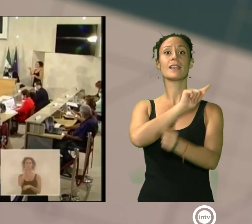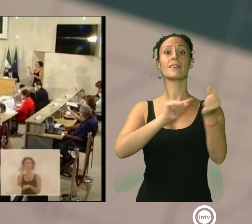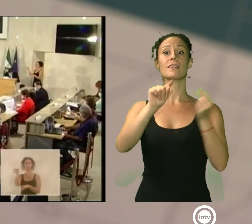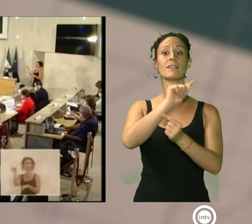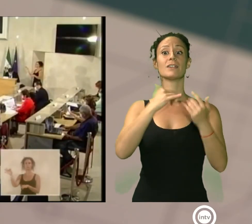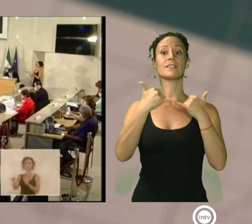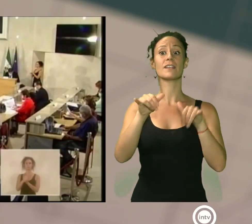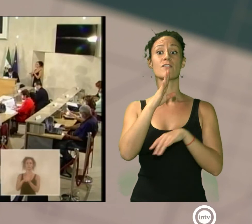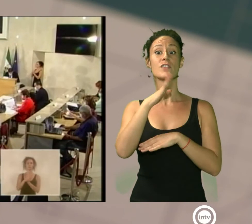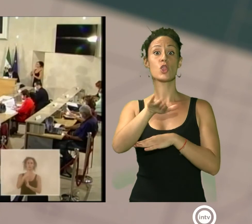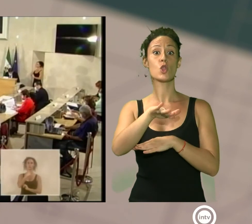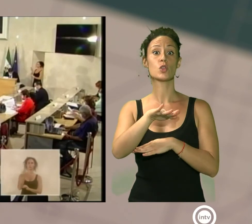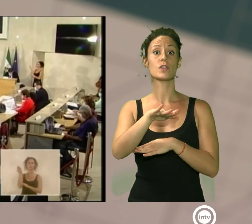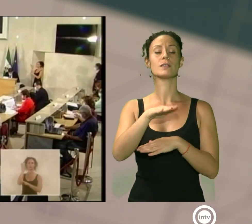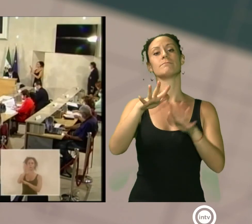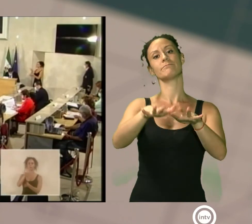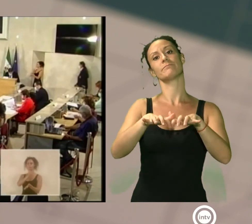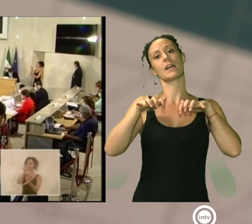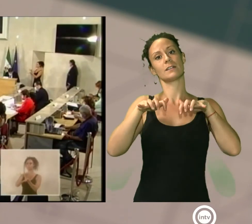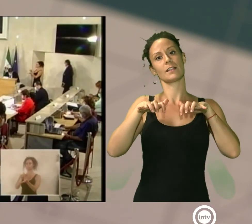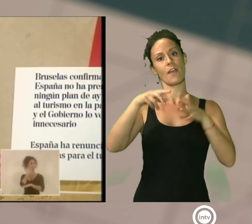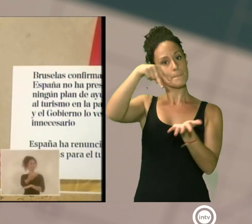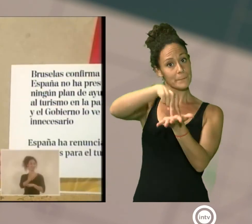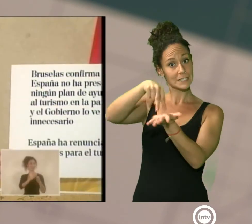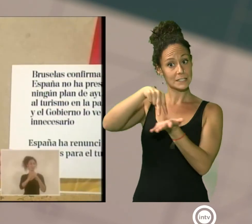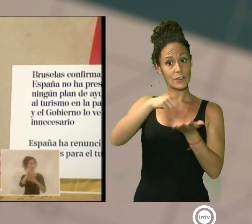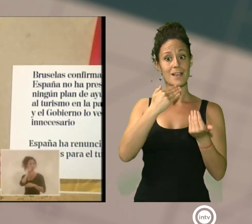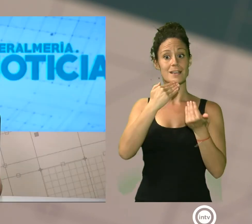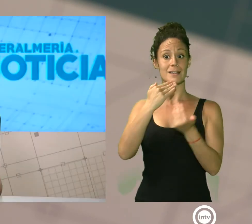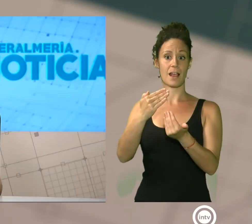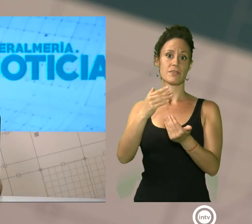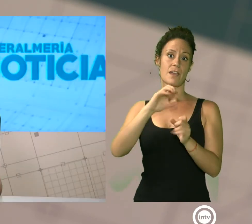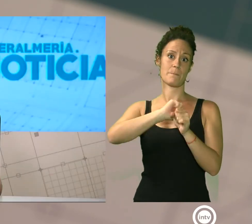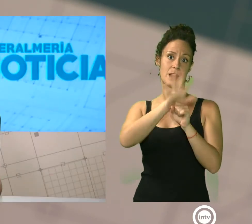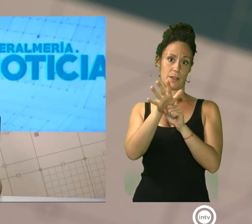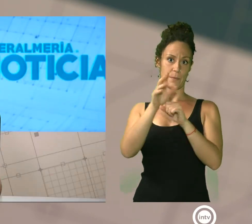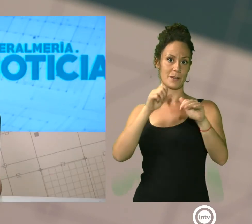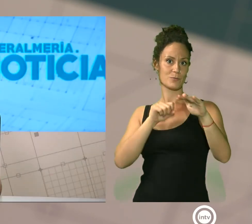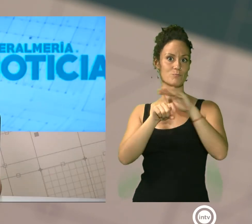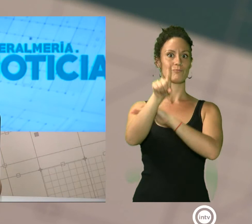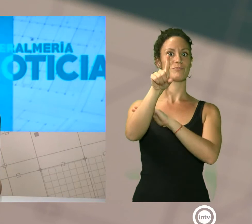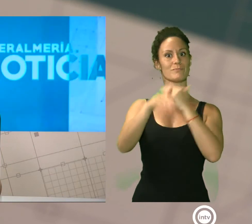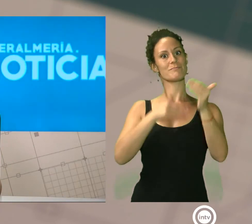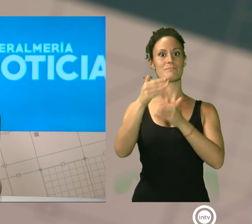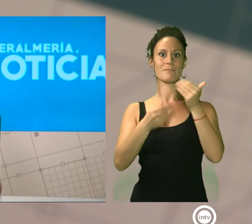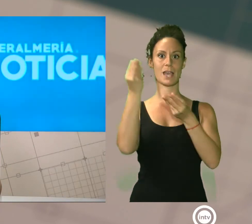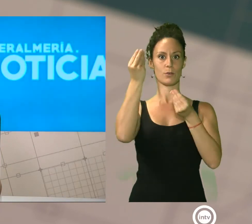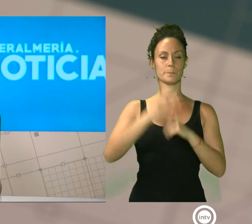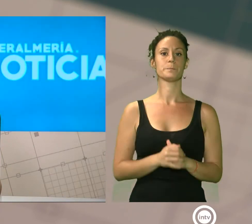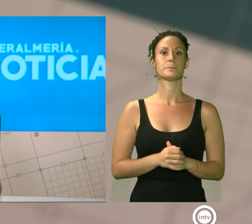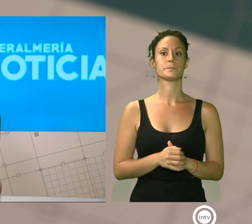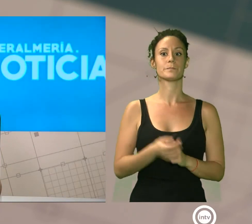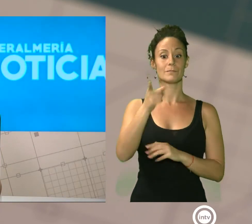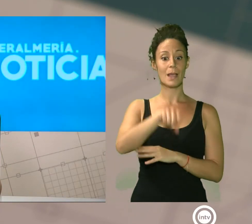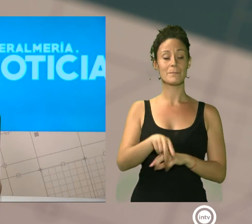Plenos, de forma presencial, gracias a la evolución de la pandemia. Por otro lado, acudimos a la presentación de una nueva